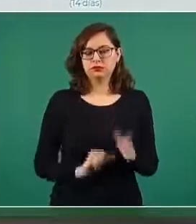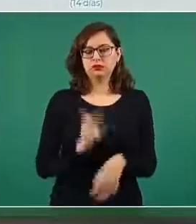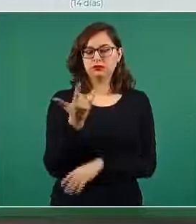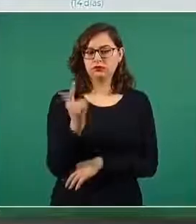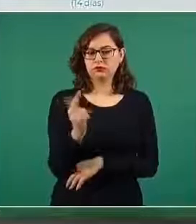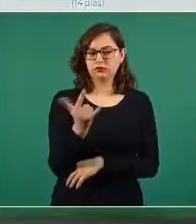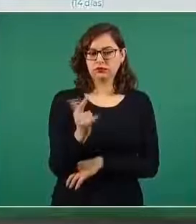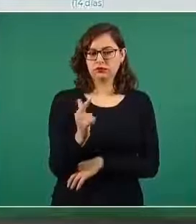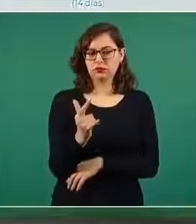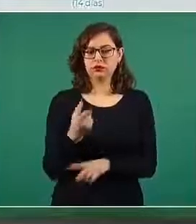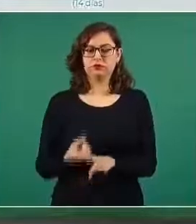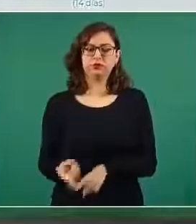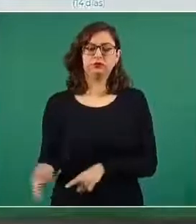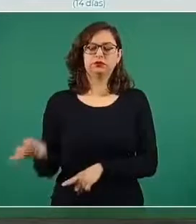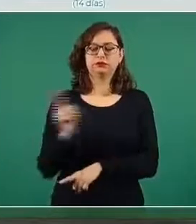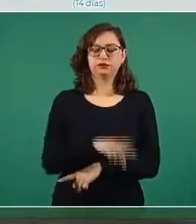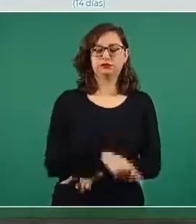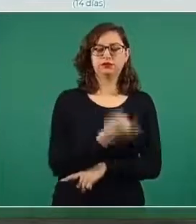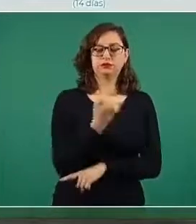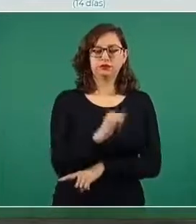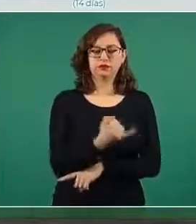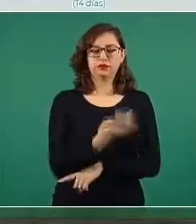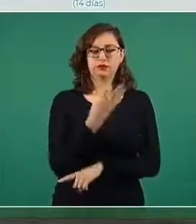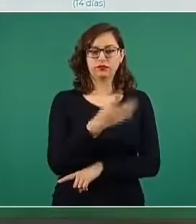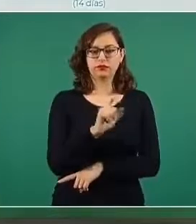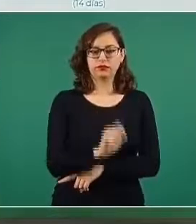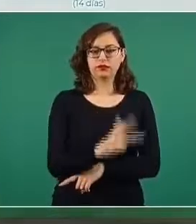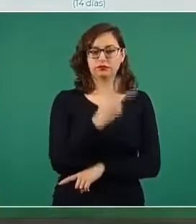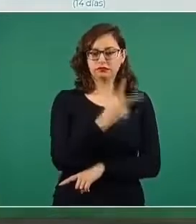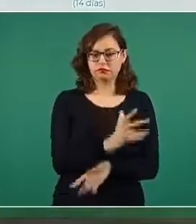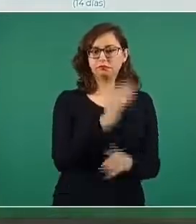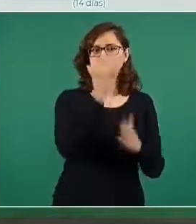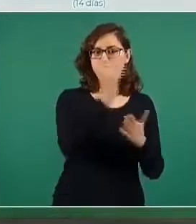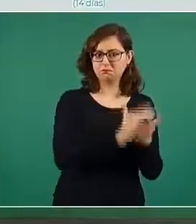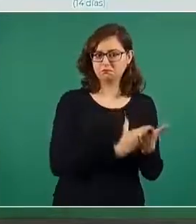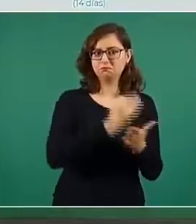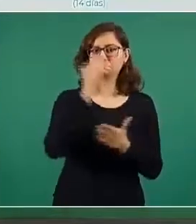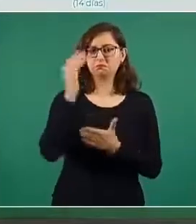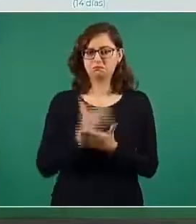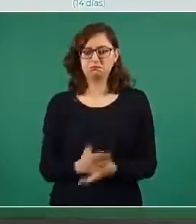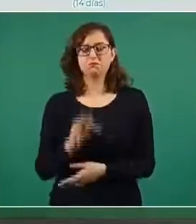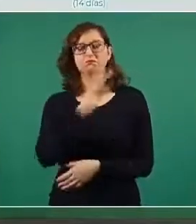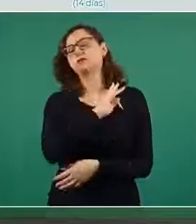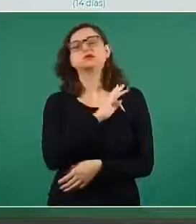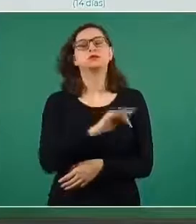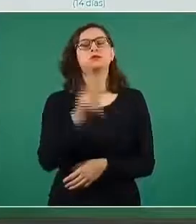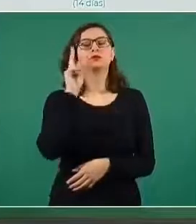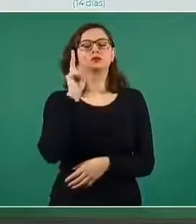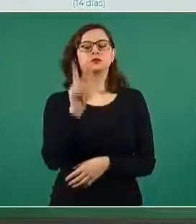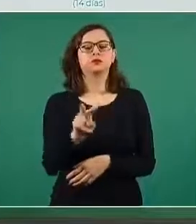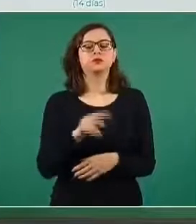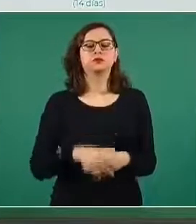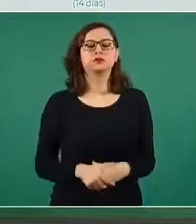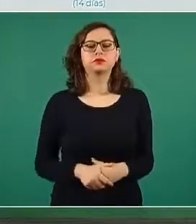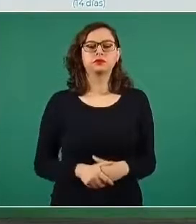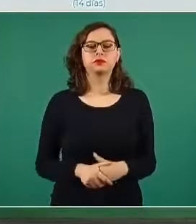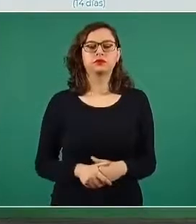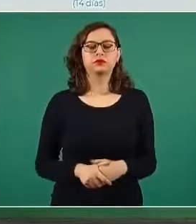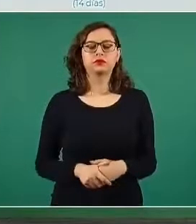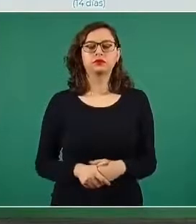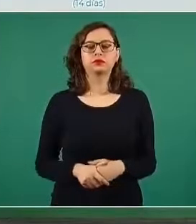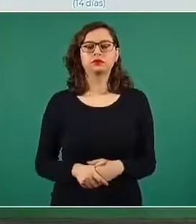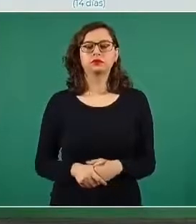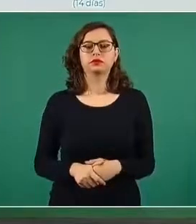julio y en el mes de junio fue de 4.8. Aquí está actualizada a los 14 días del mes de